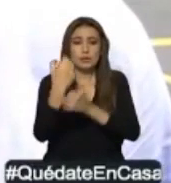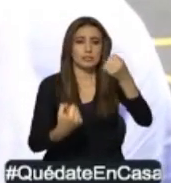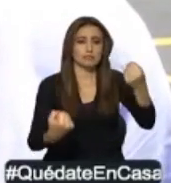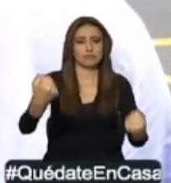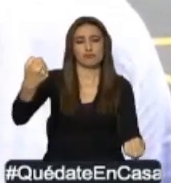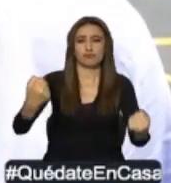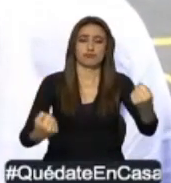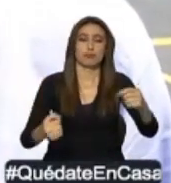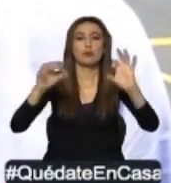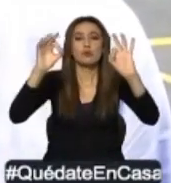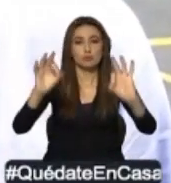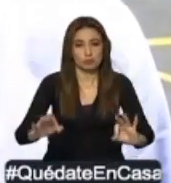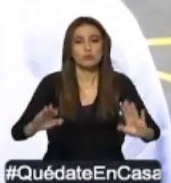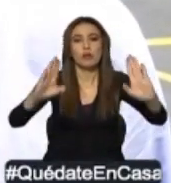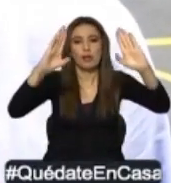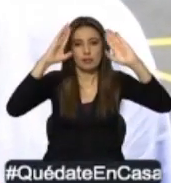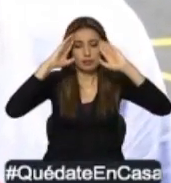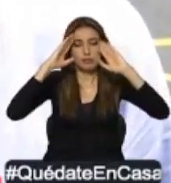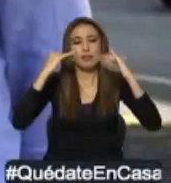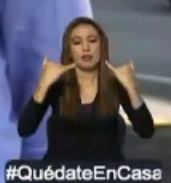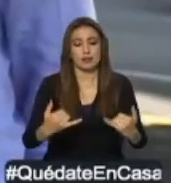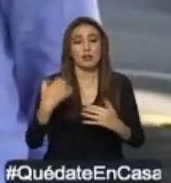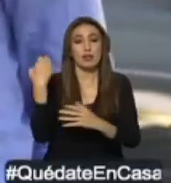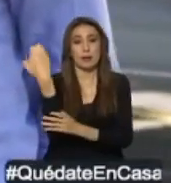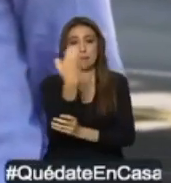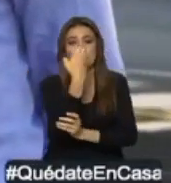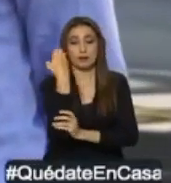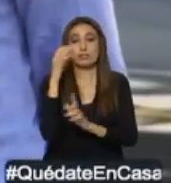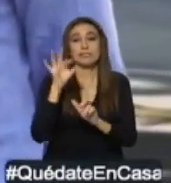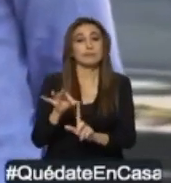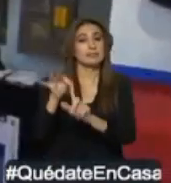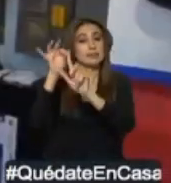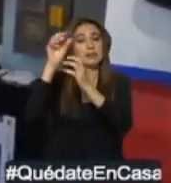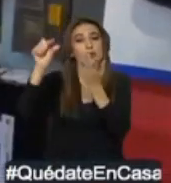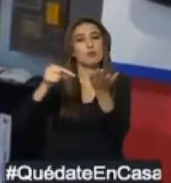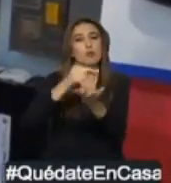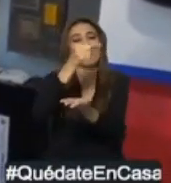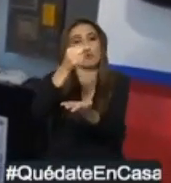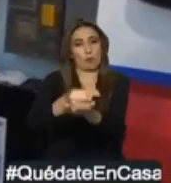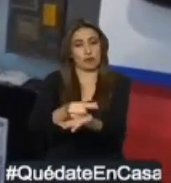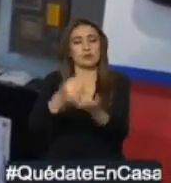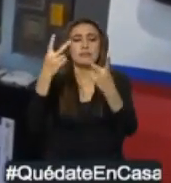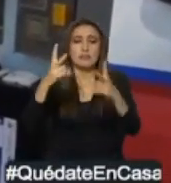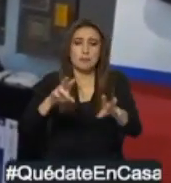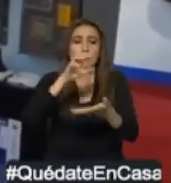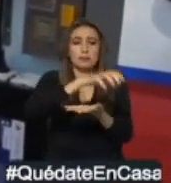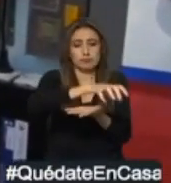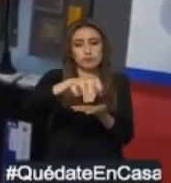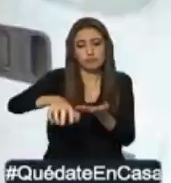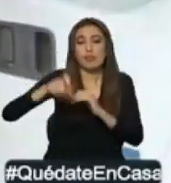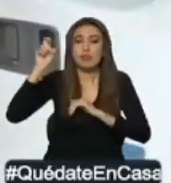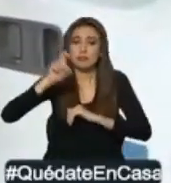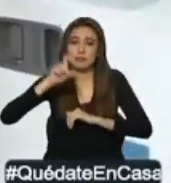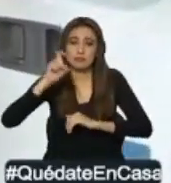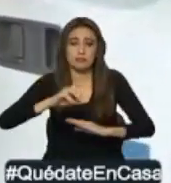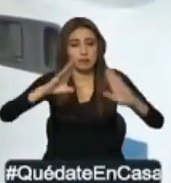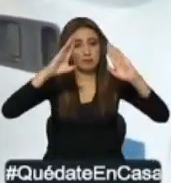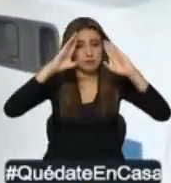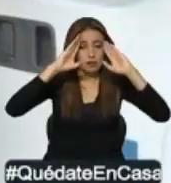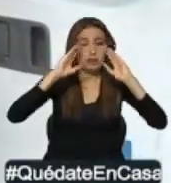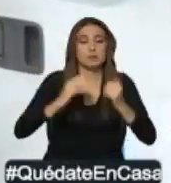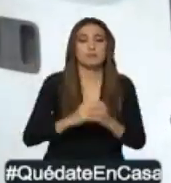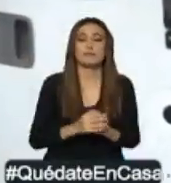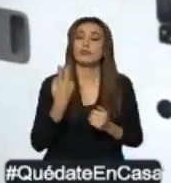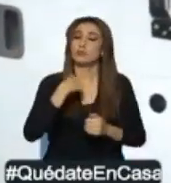van a servir justamente para atender esta emergencia en Guayas mayoritariamente, pero también en otros cantones del país que necesitan este tipo de ayuda.